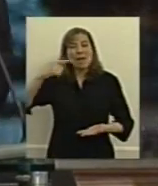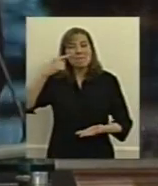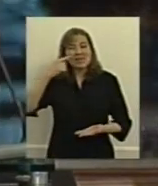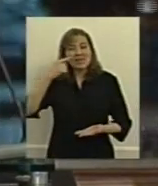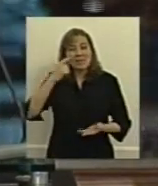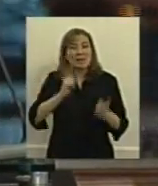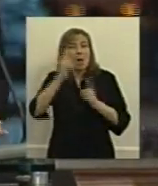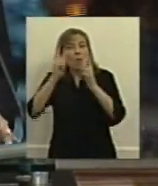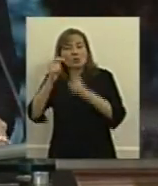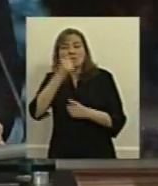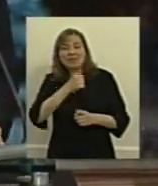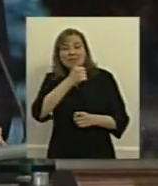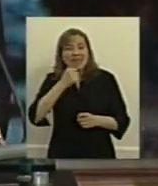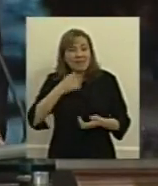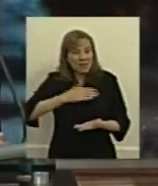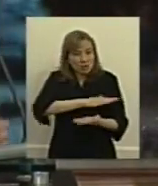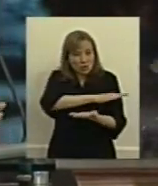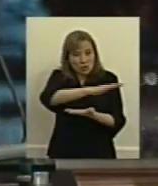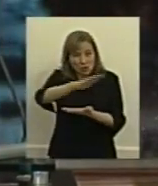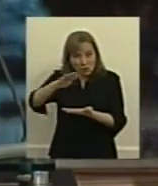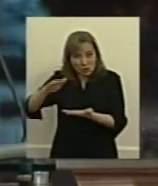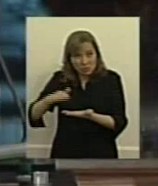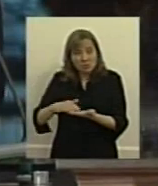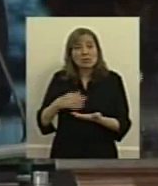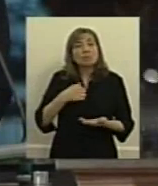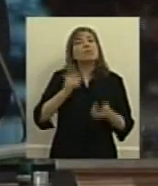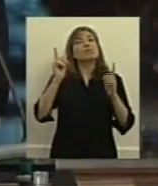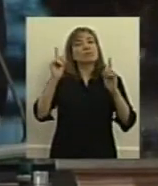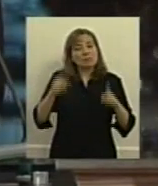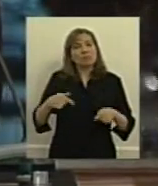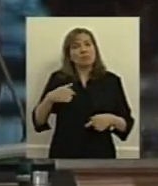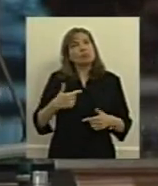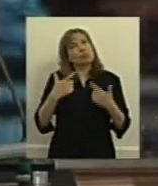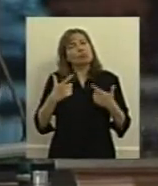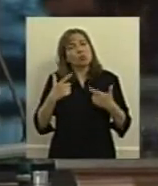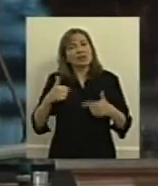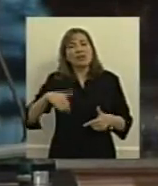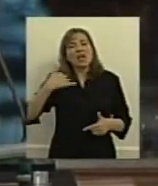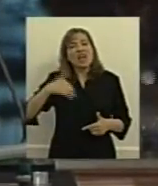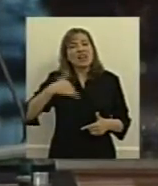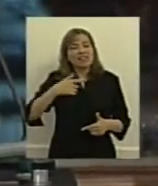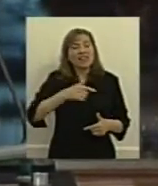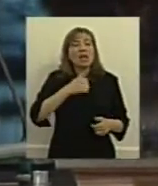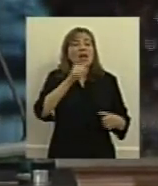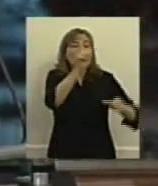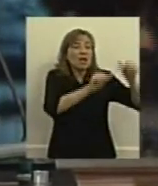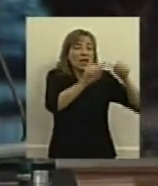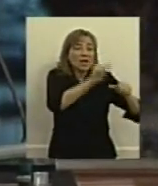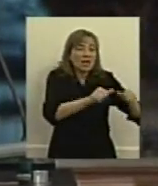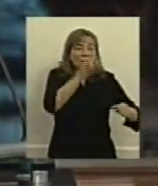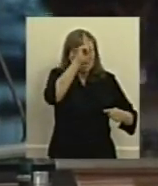pero también esto hace a la necesidad nosotros tenemos la suerte de tener un país con una industria farmacéutica